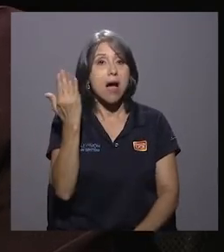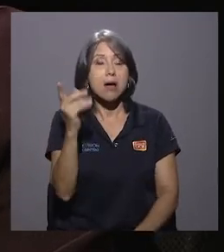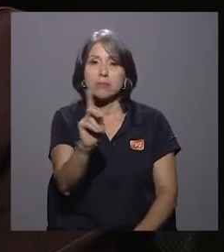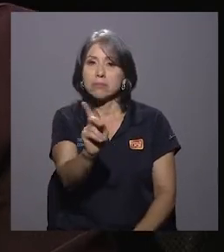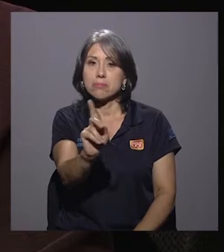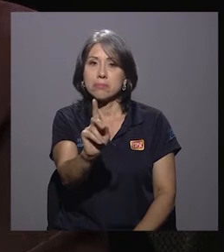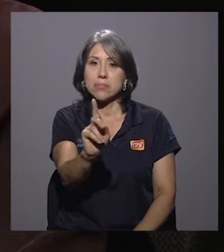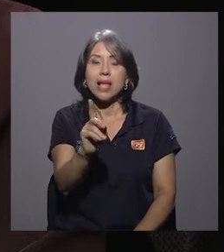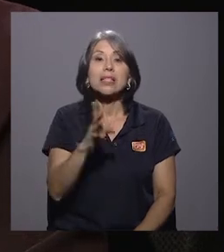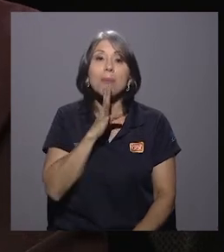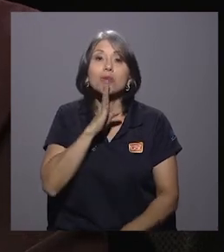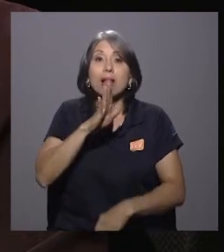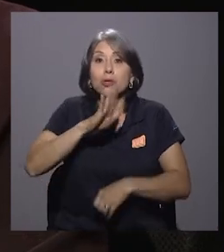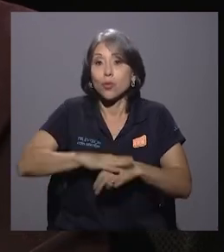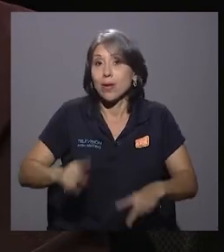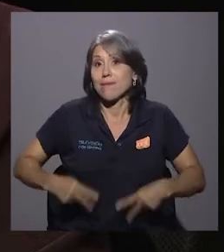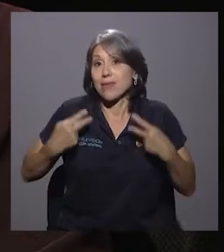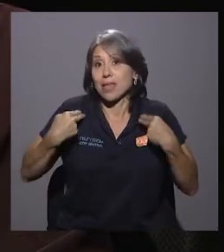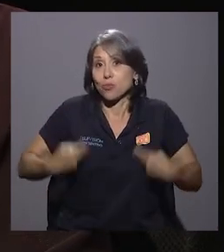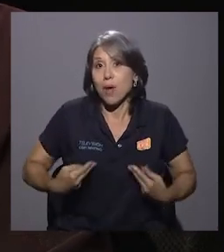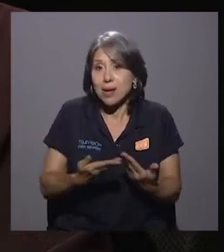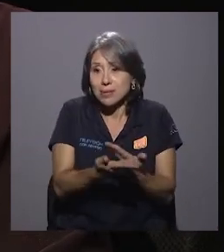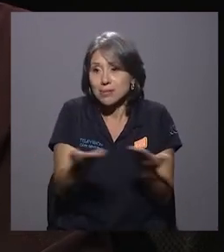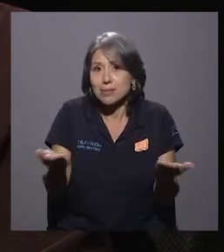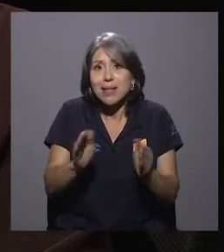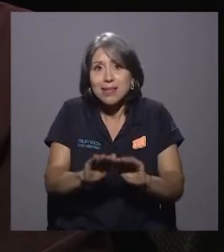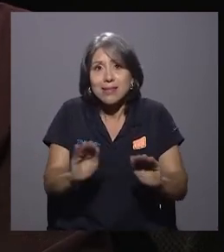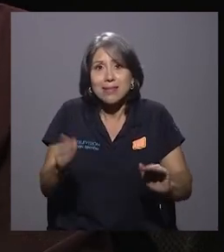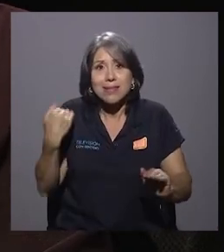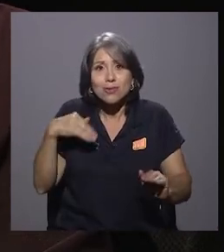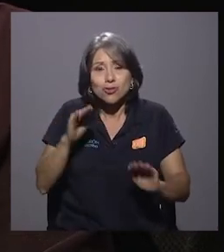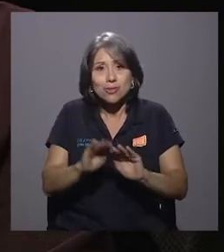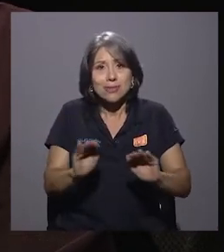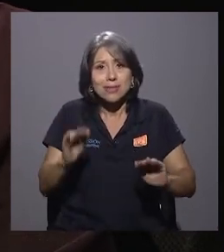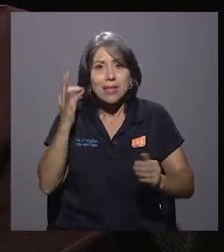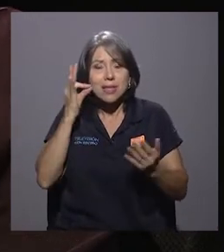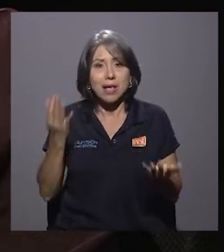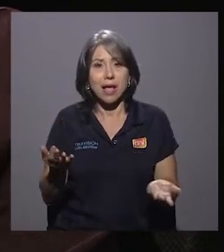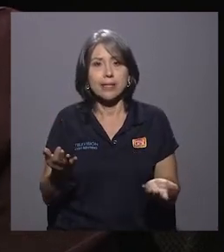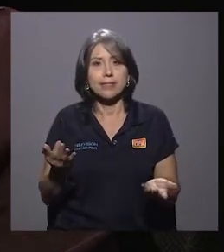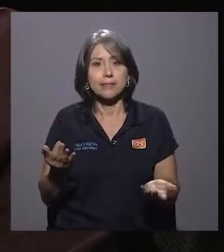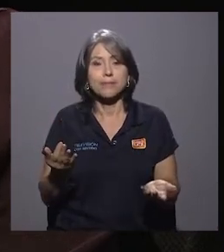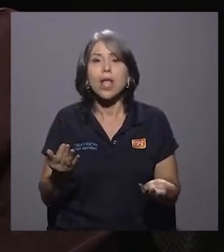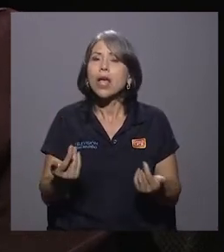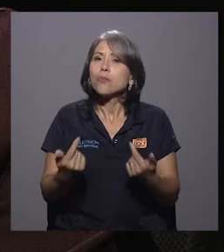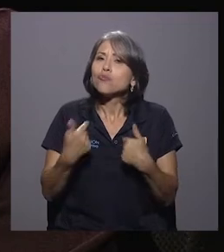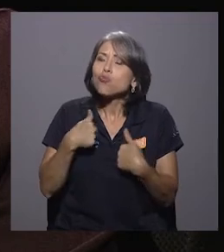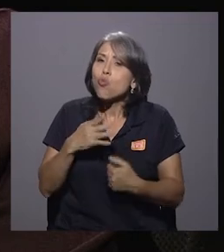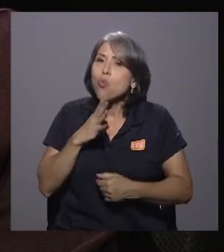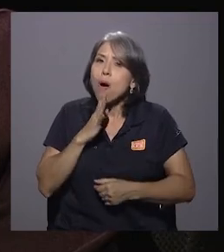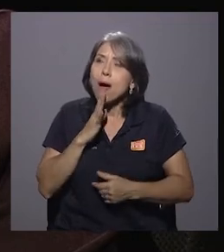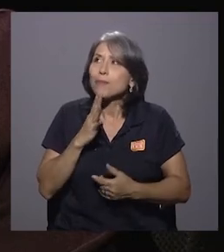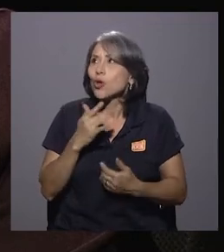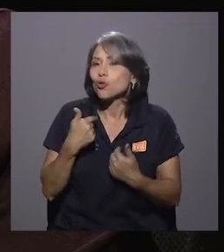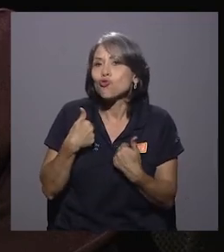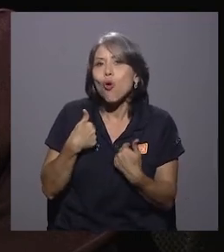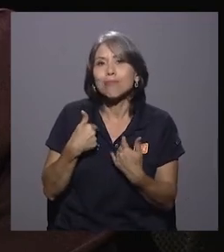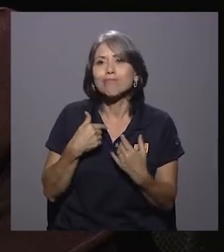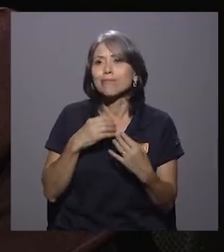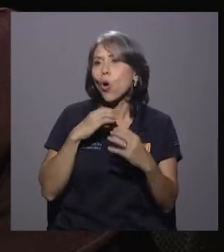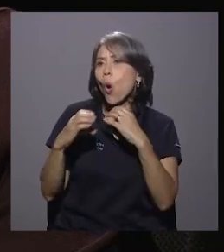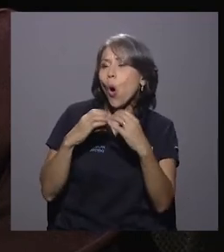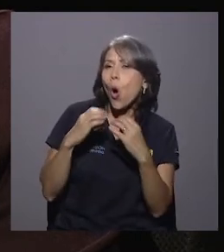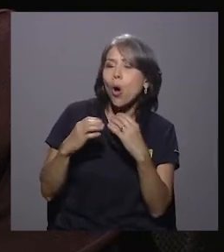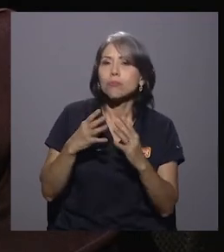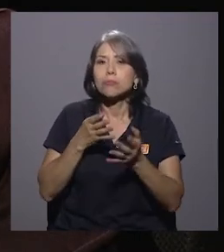estamos hablando de vidas humanas, estamos hablando de niños y de niñas, ¿verdad? Entonces, yo soy de conversar mucho, de